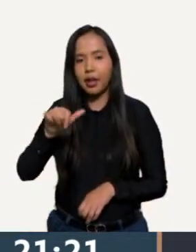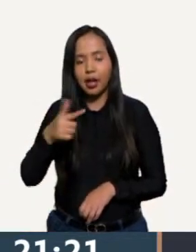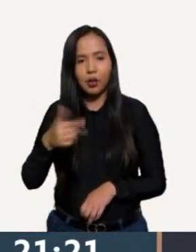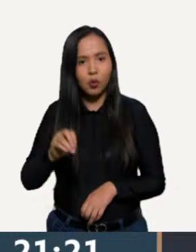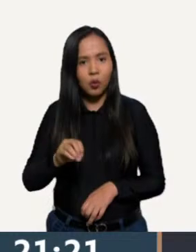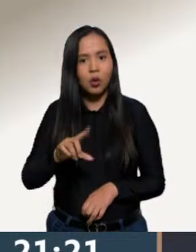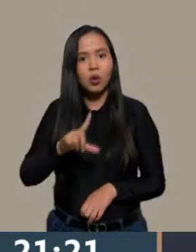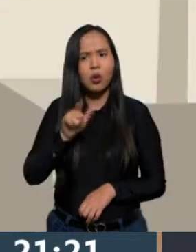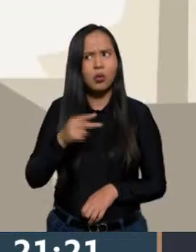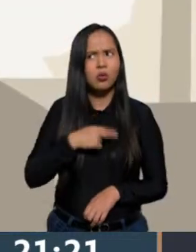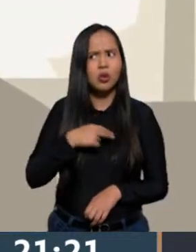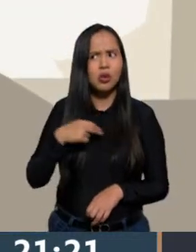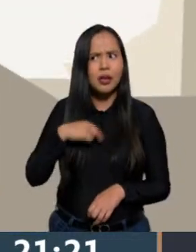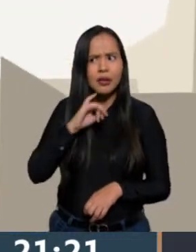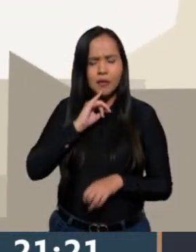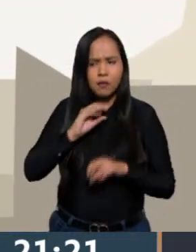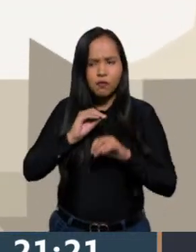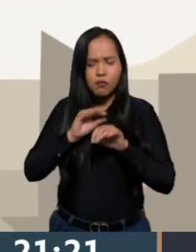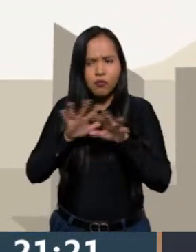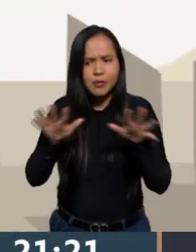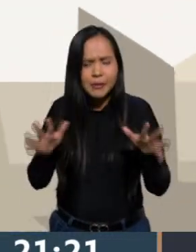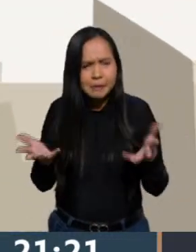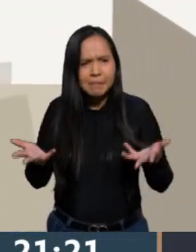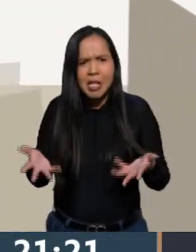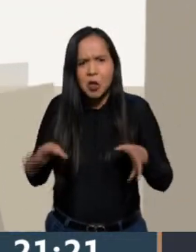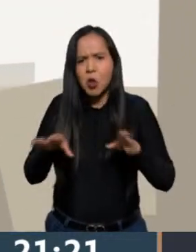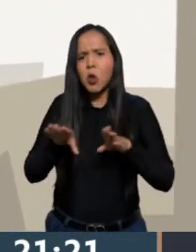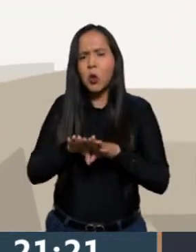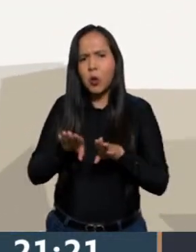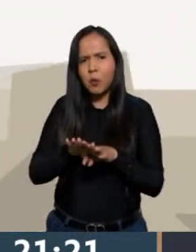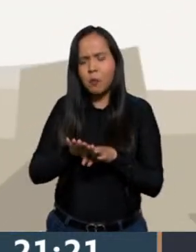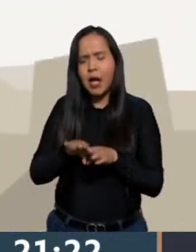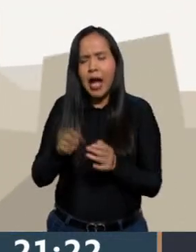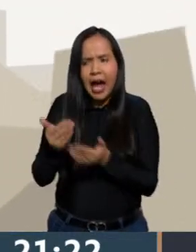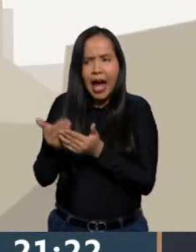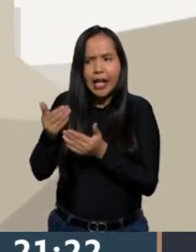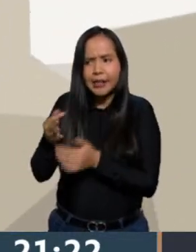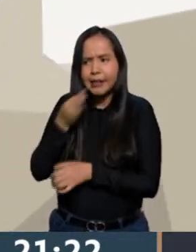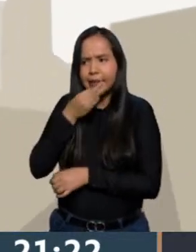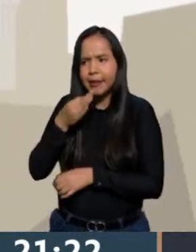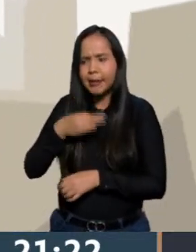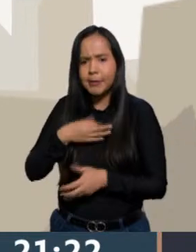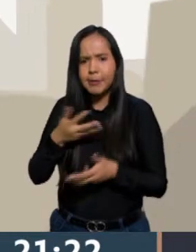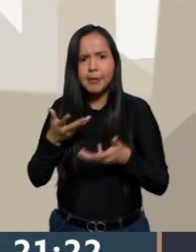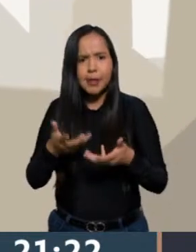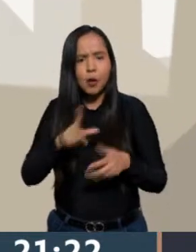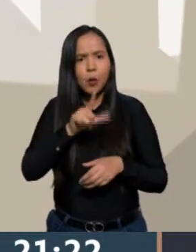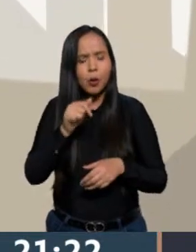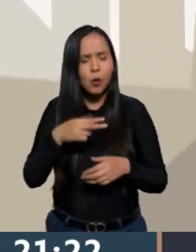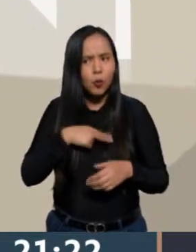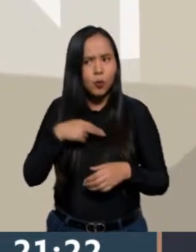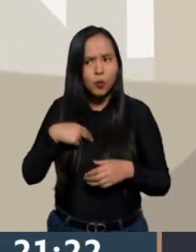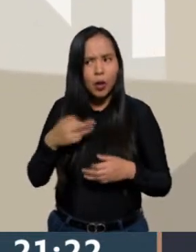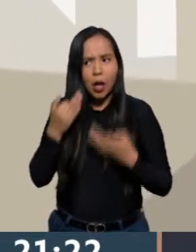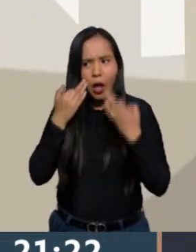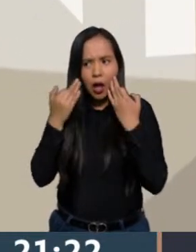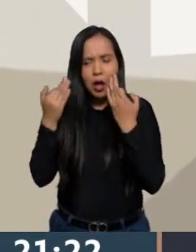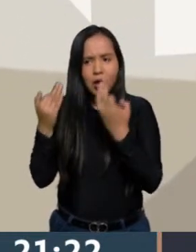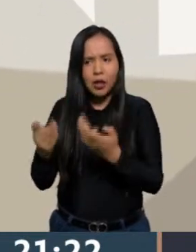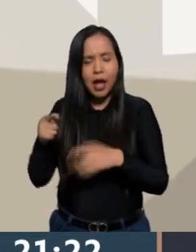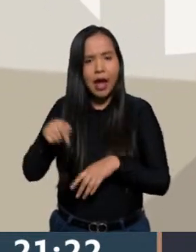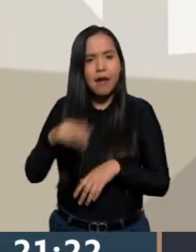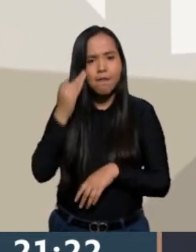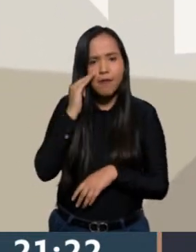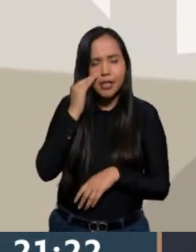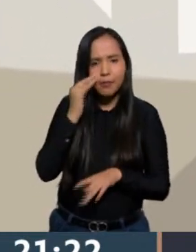es donde cruzamos la información, después de todos los reportes que nos habían hecho llegar también los compañeros y que nosotros mismos vimos en los grupos de Facebook